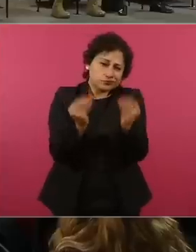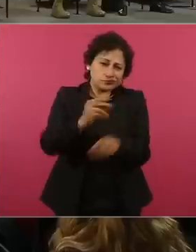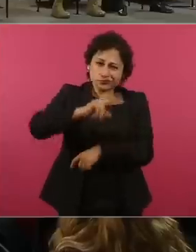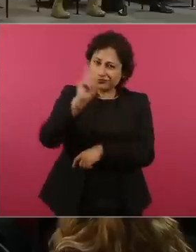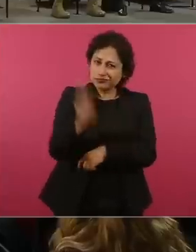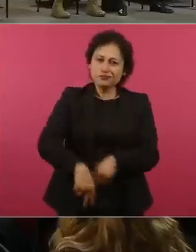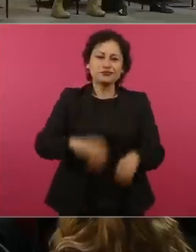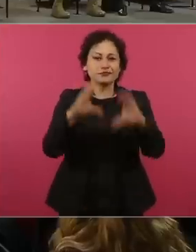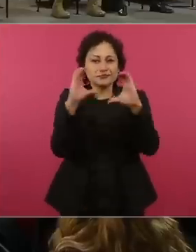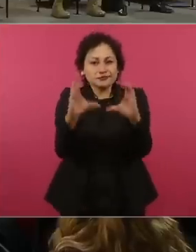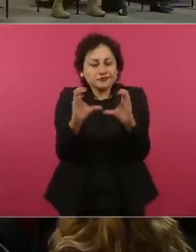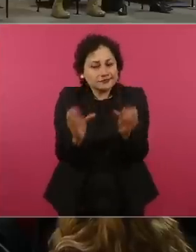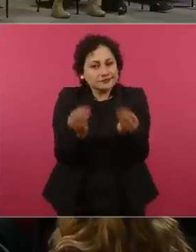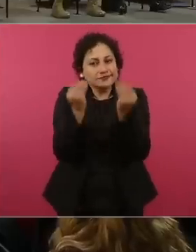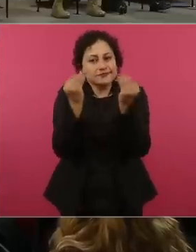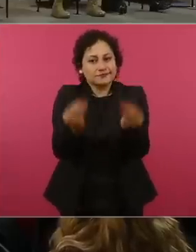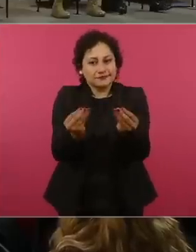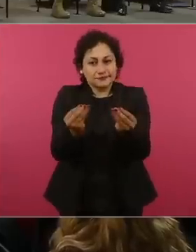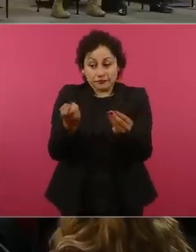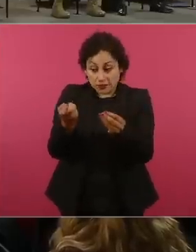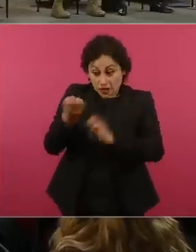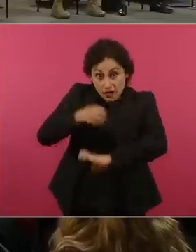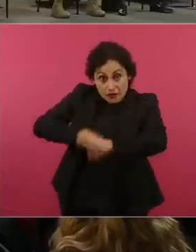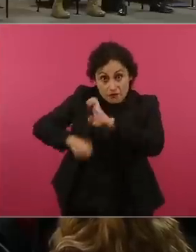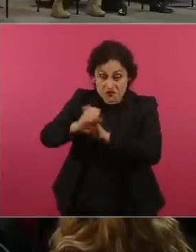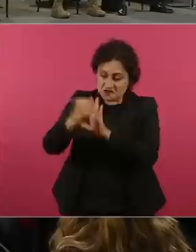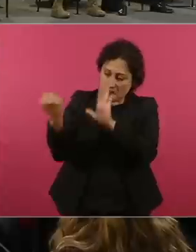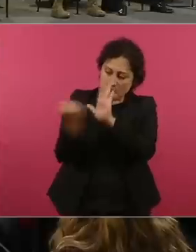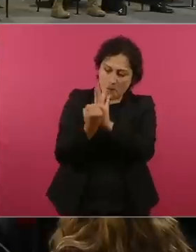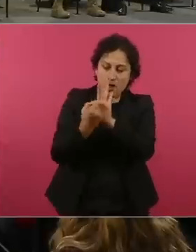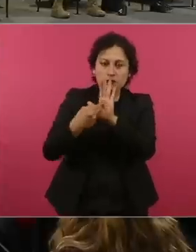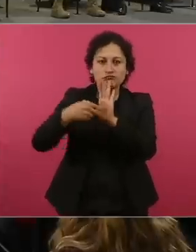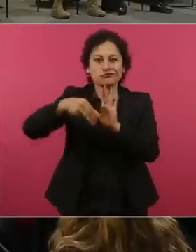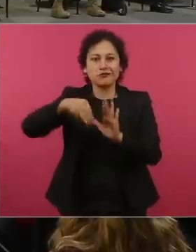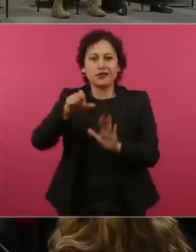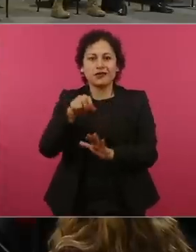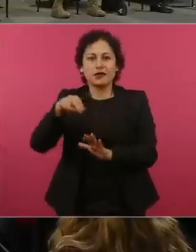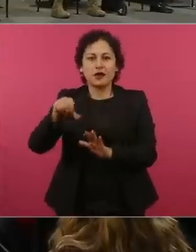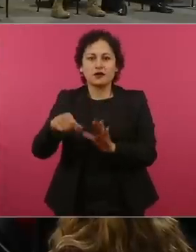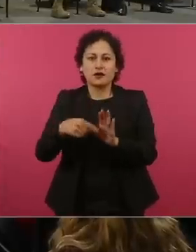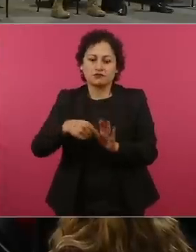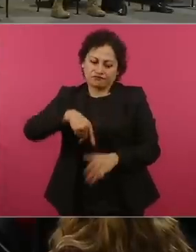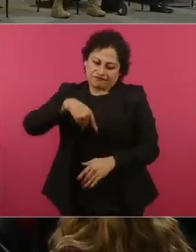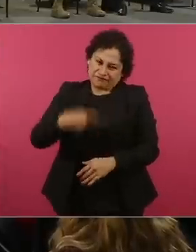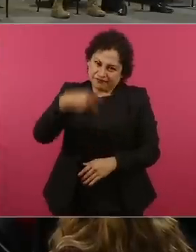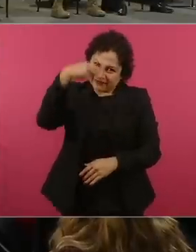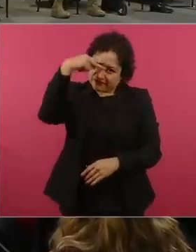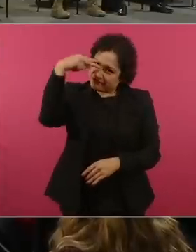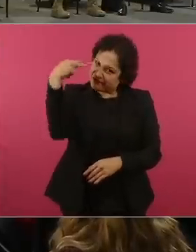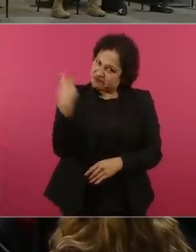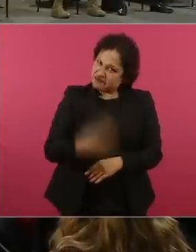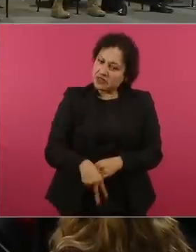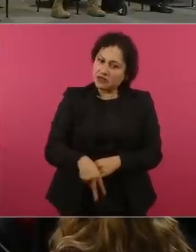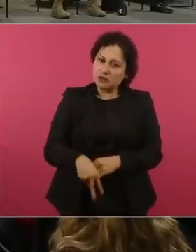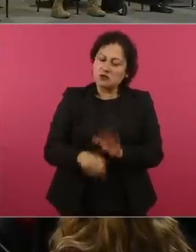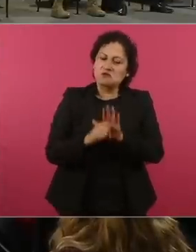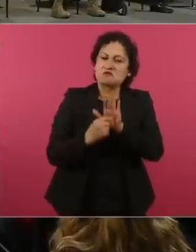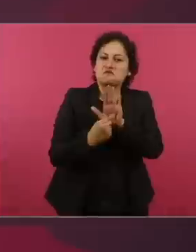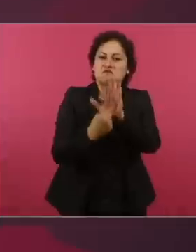verdad. Es una marca que es un símbolo para México. Y yo sé que va a estar en buenas manos.